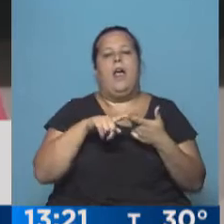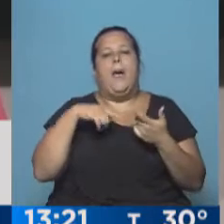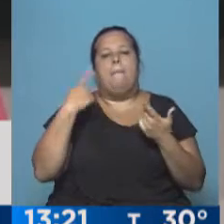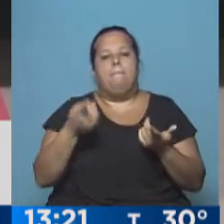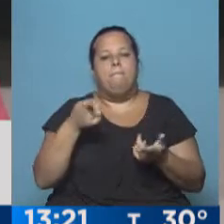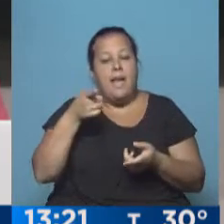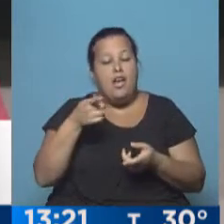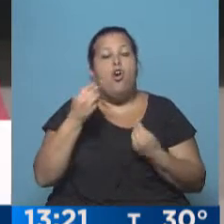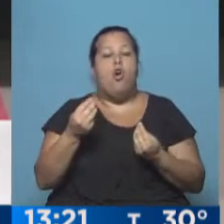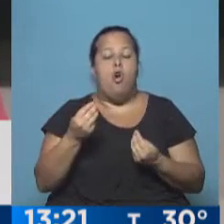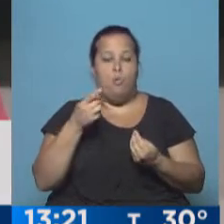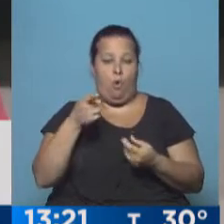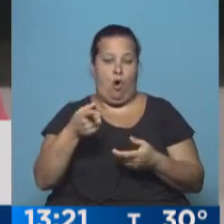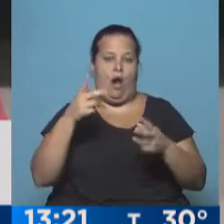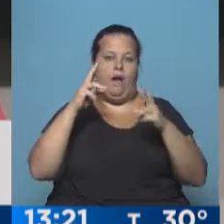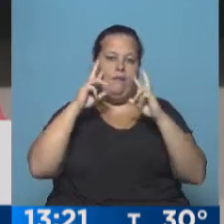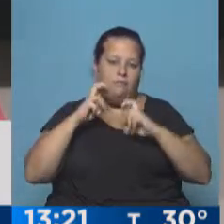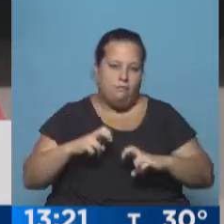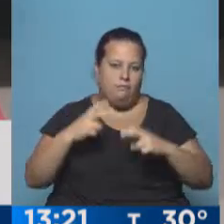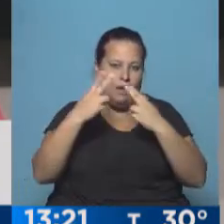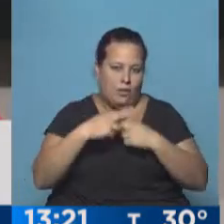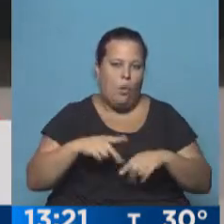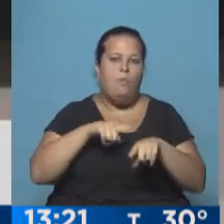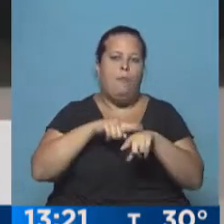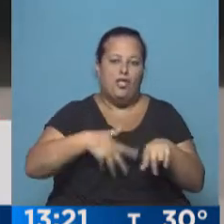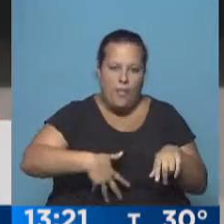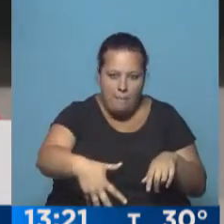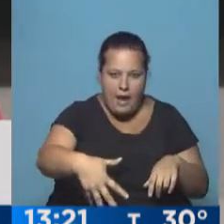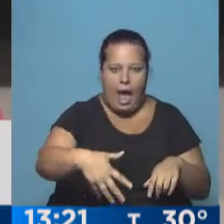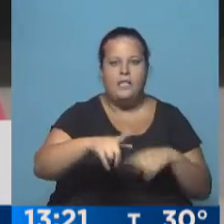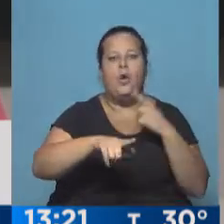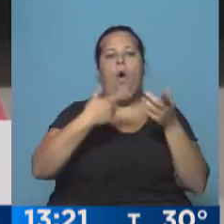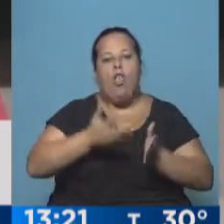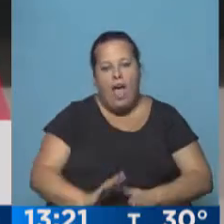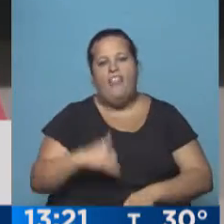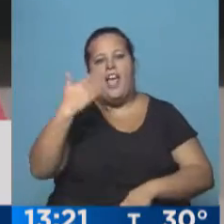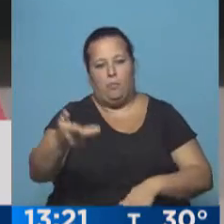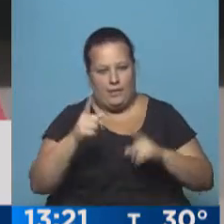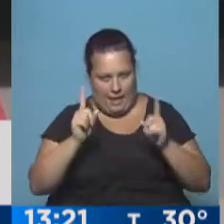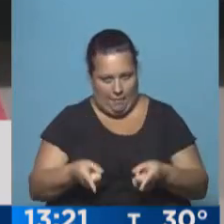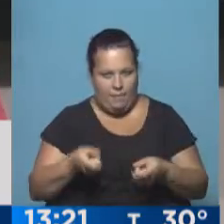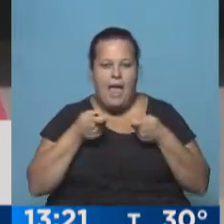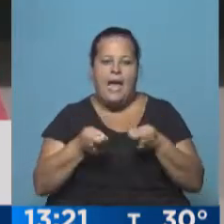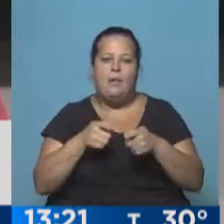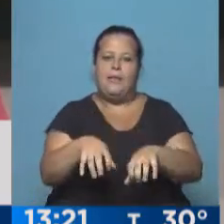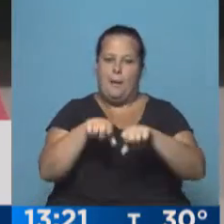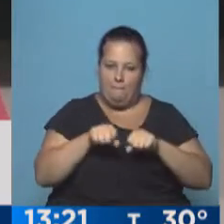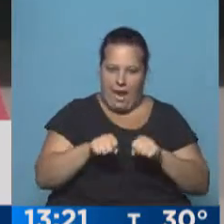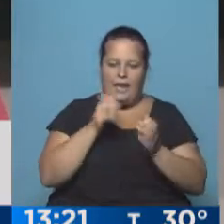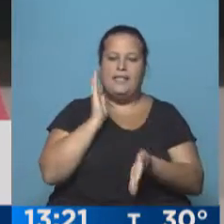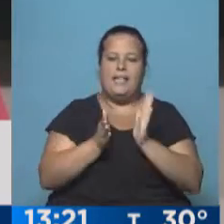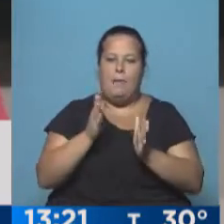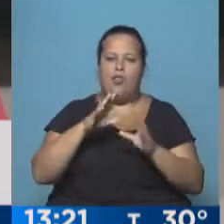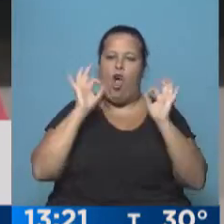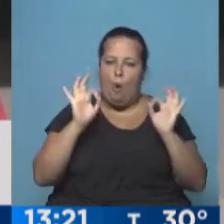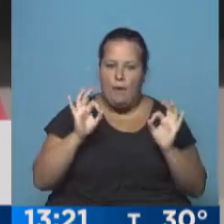Que eso se hace, bueno, a través de estudios en el embarazo y luego del nacimiento. Sí. Estimulación temprana, rehabilitación